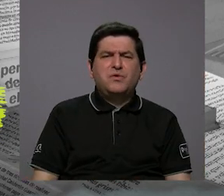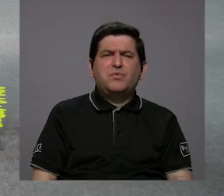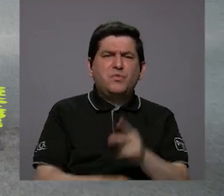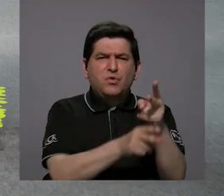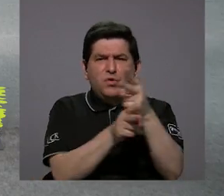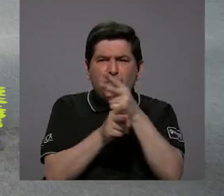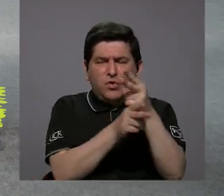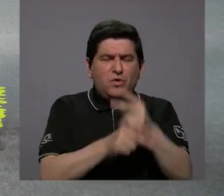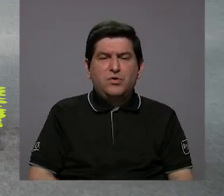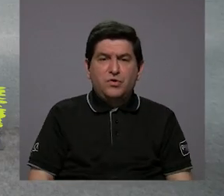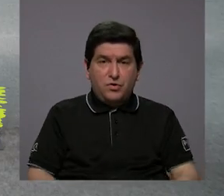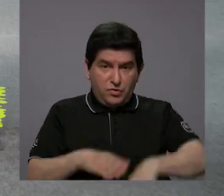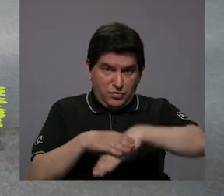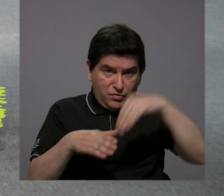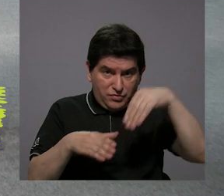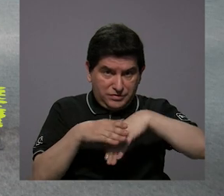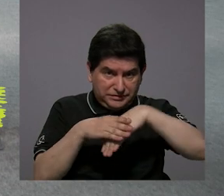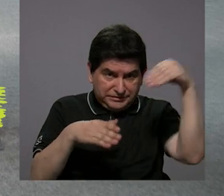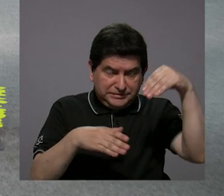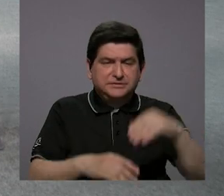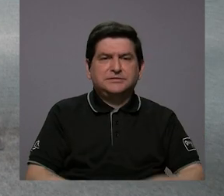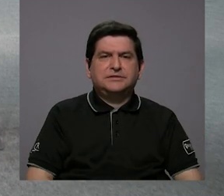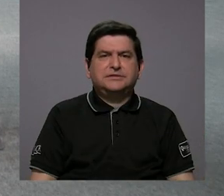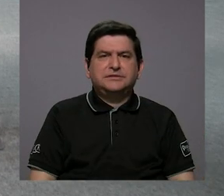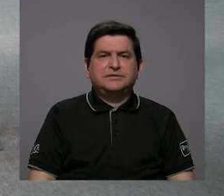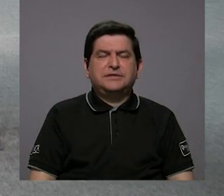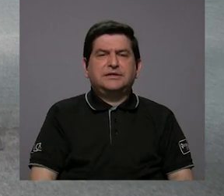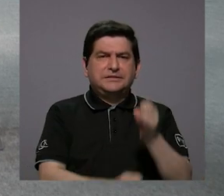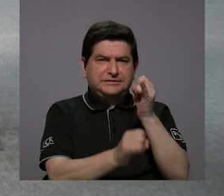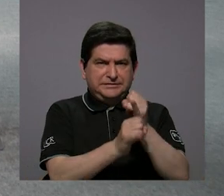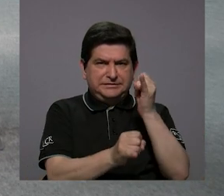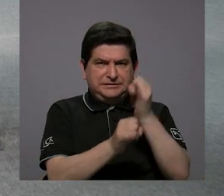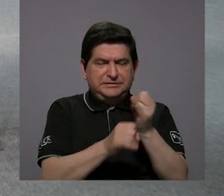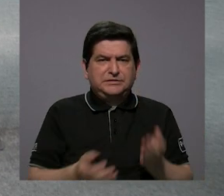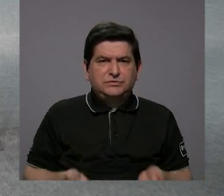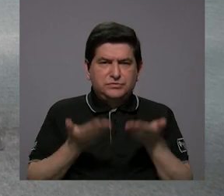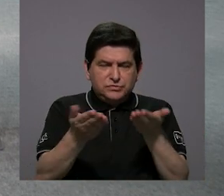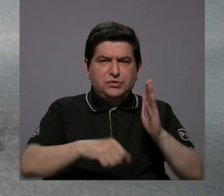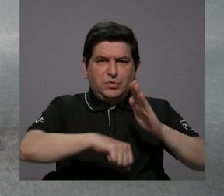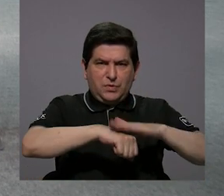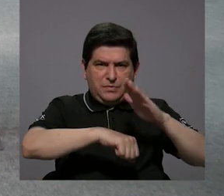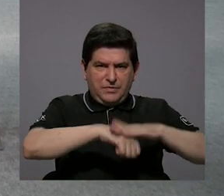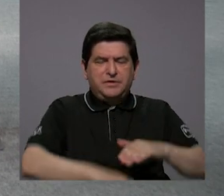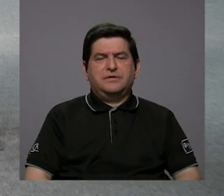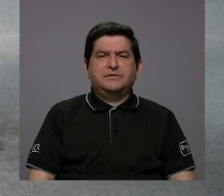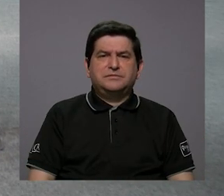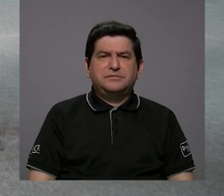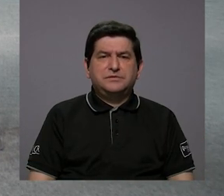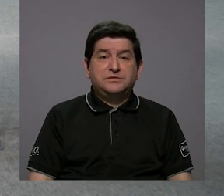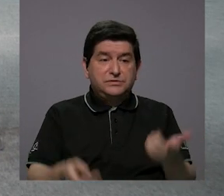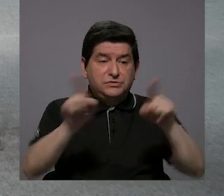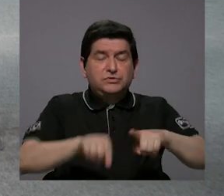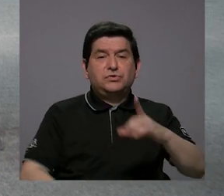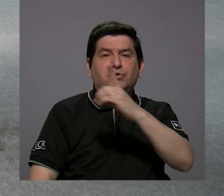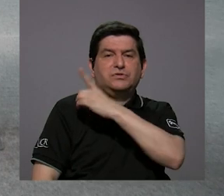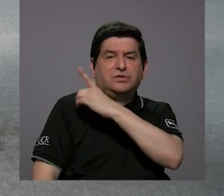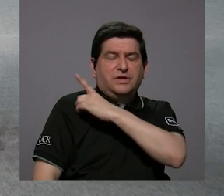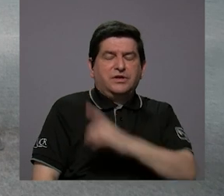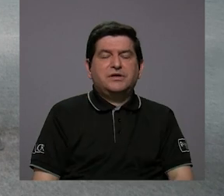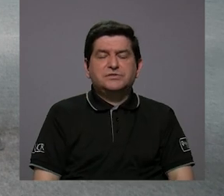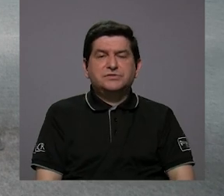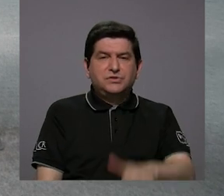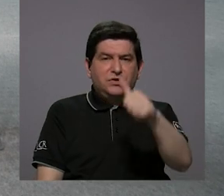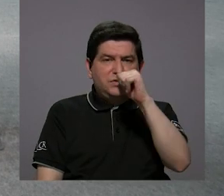Lo que es la extracción, bueno, eso, el ente que otorga el permiso o la concesión es la dirección de